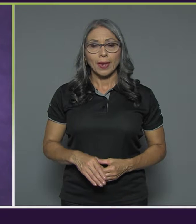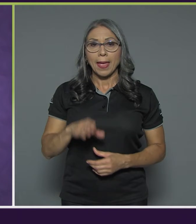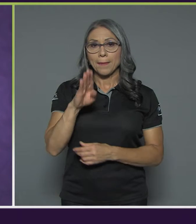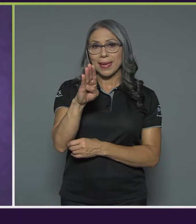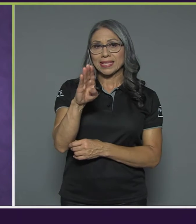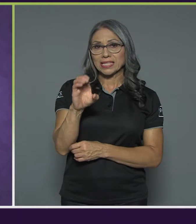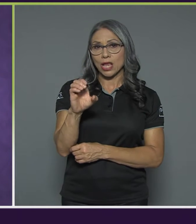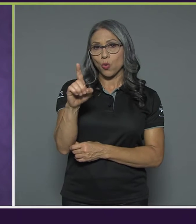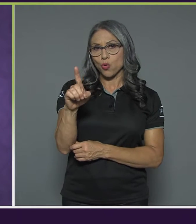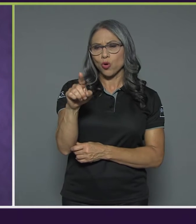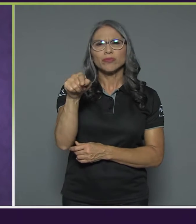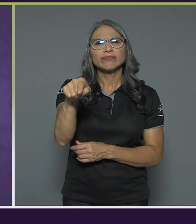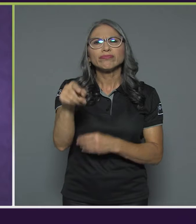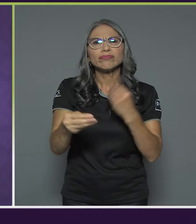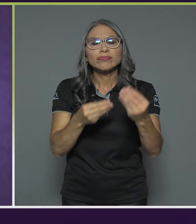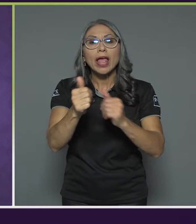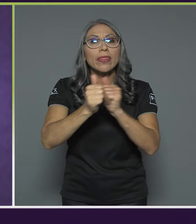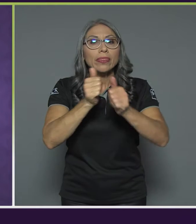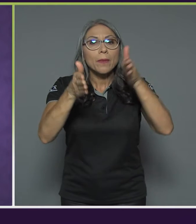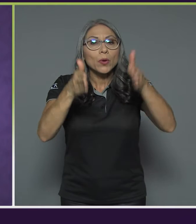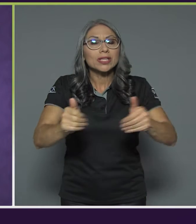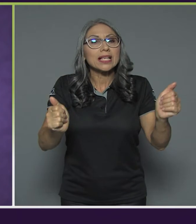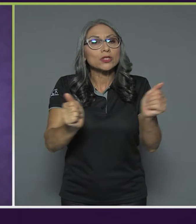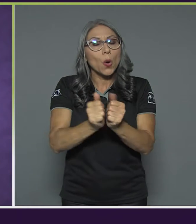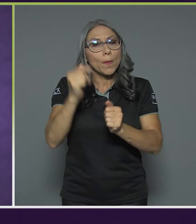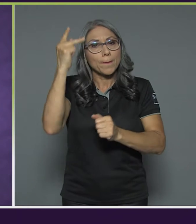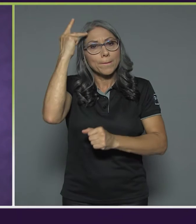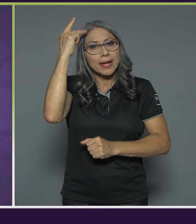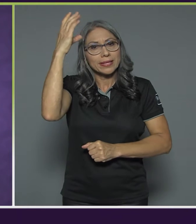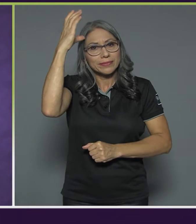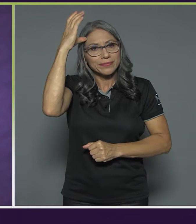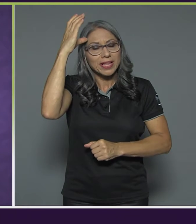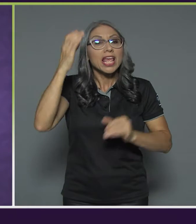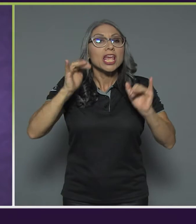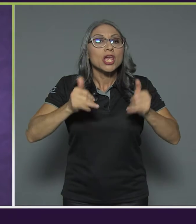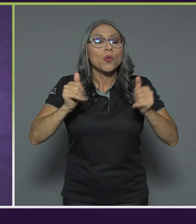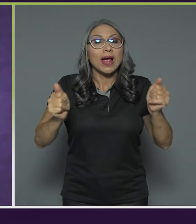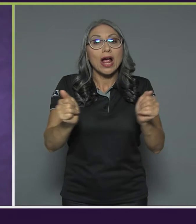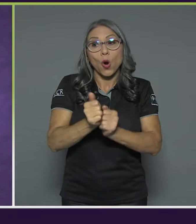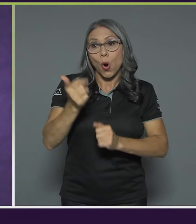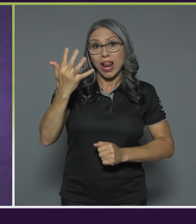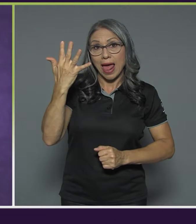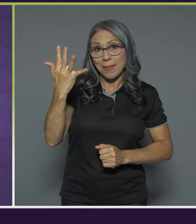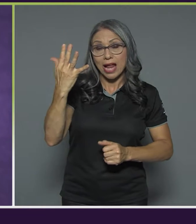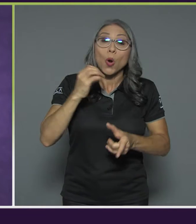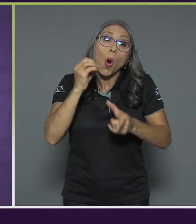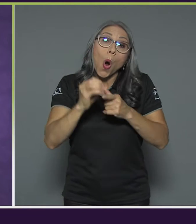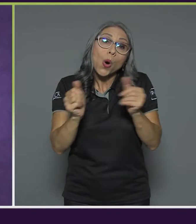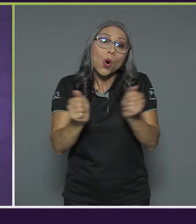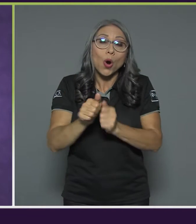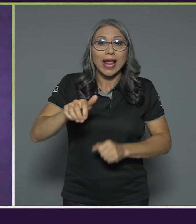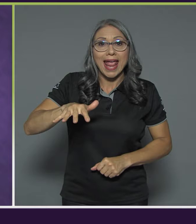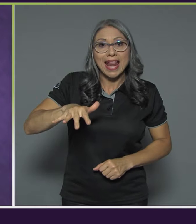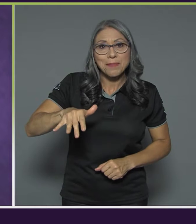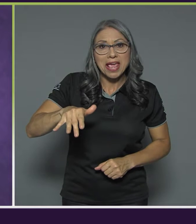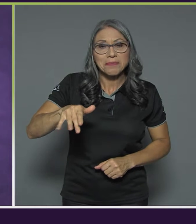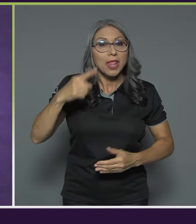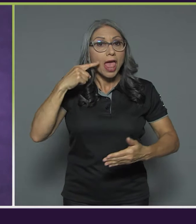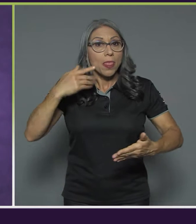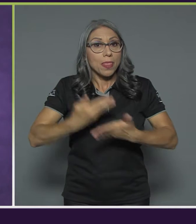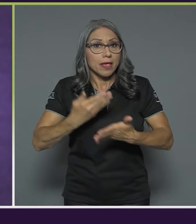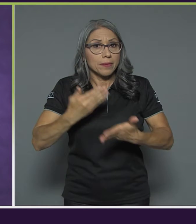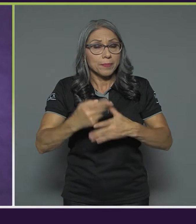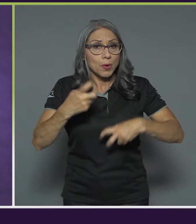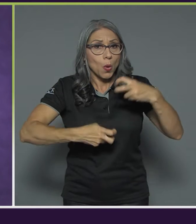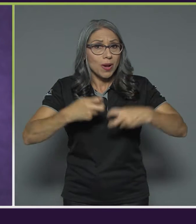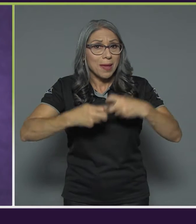BC1 corresponde a deportistas que tienen parálisis cerebral y juegan con la mano o con el pie, que evidencian problemas a la hora